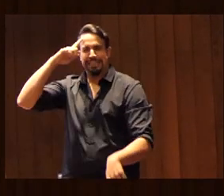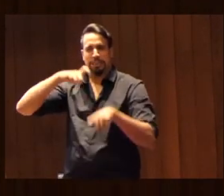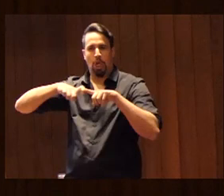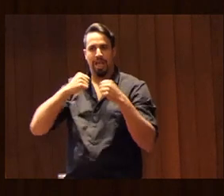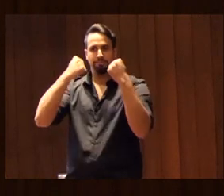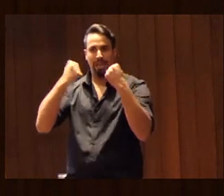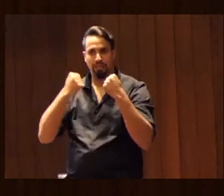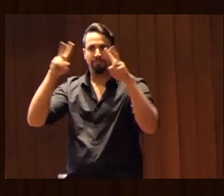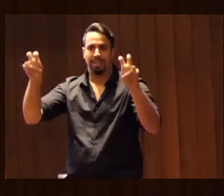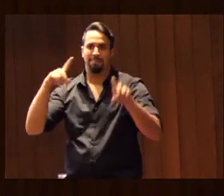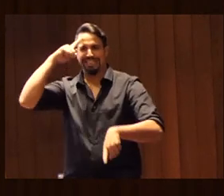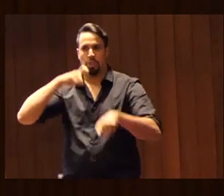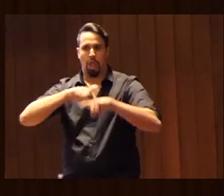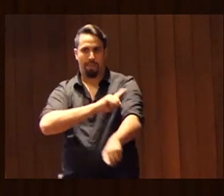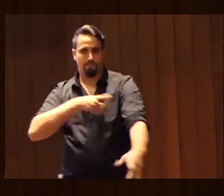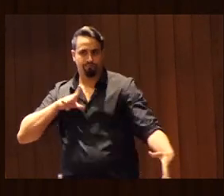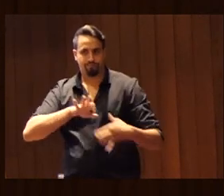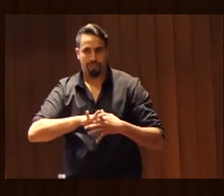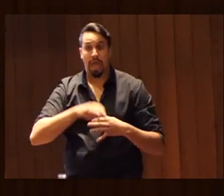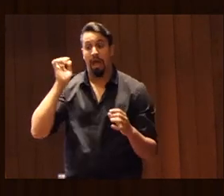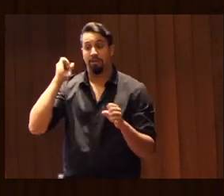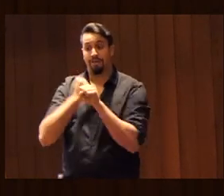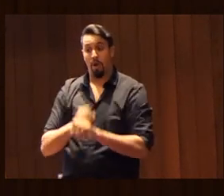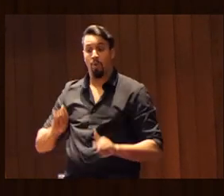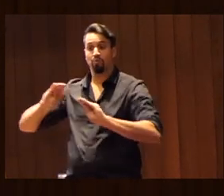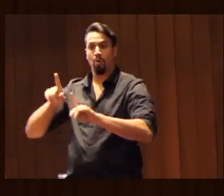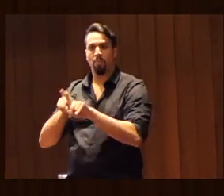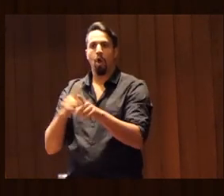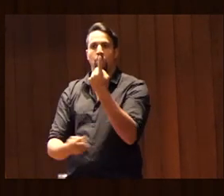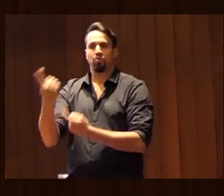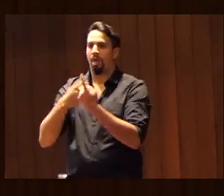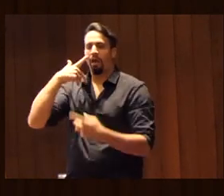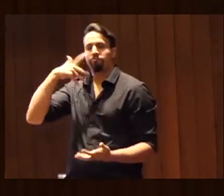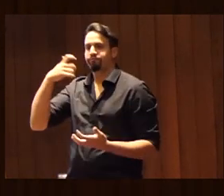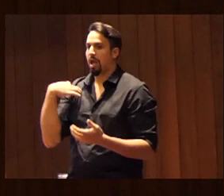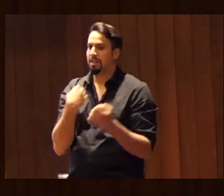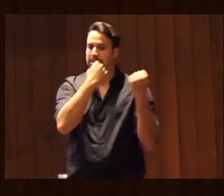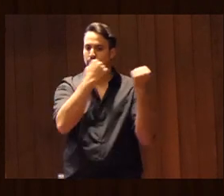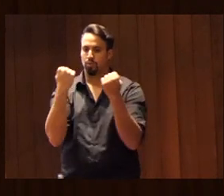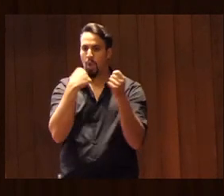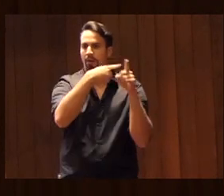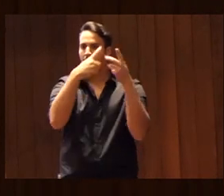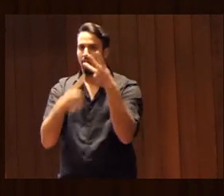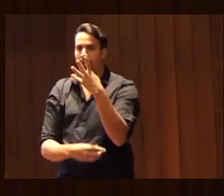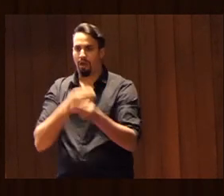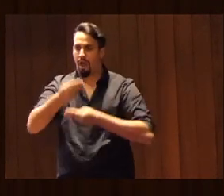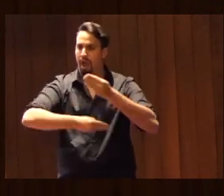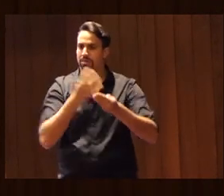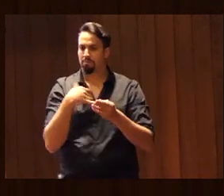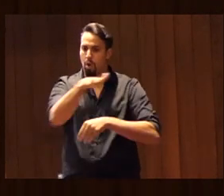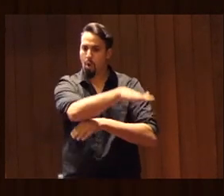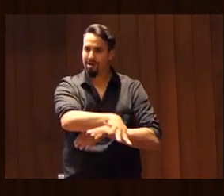Psicología del Deporte. En su tarea como consultora cabe destacar el trabajo realizado para diferentes instituciones de carácter tanto local,